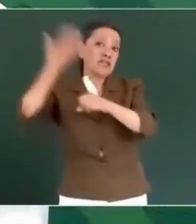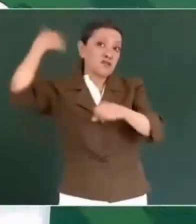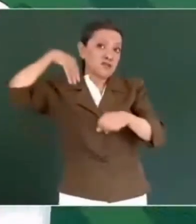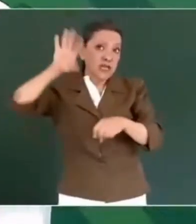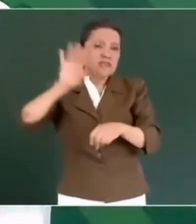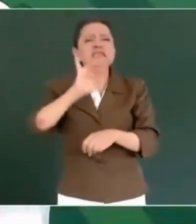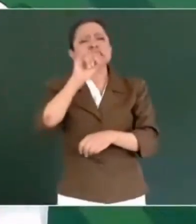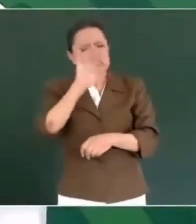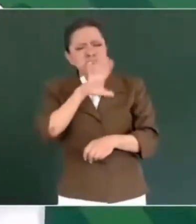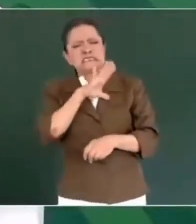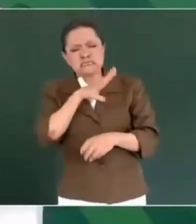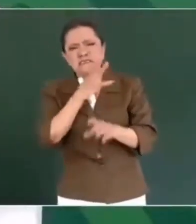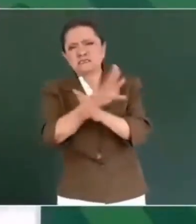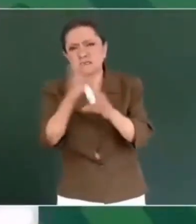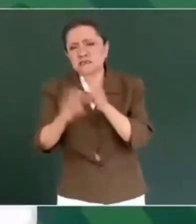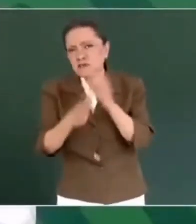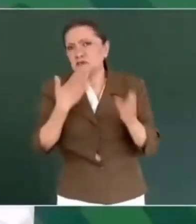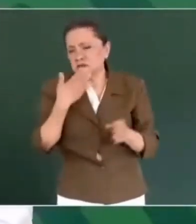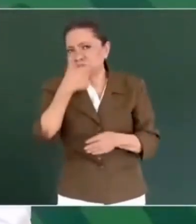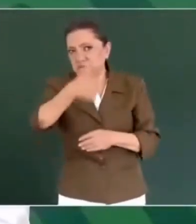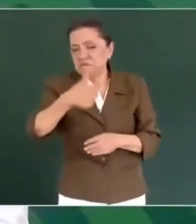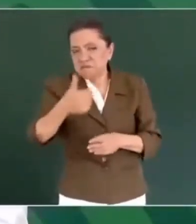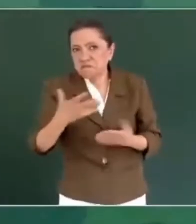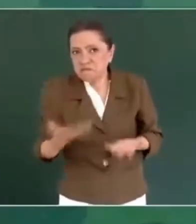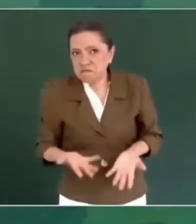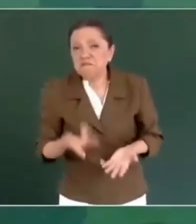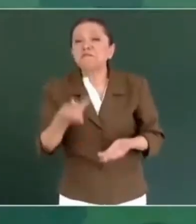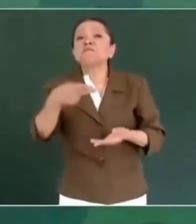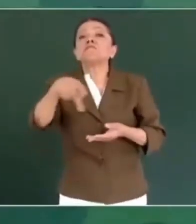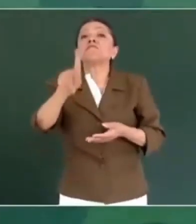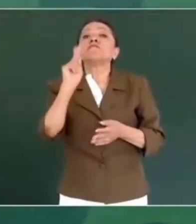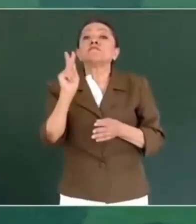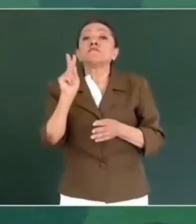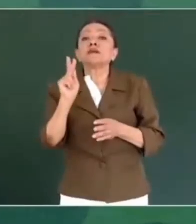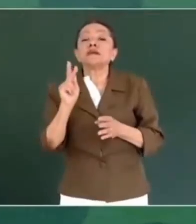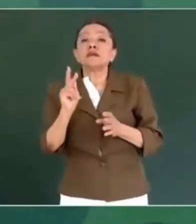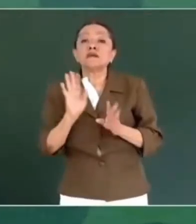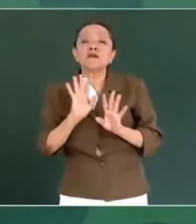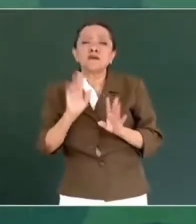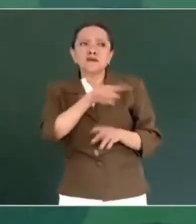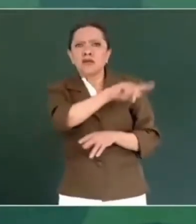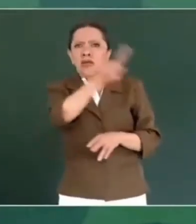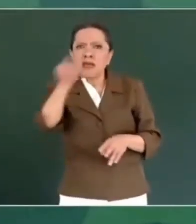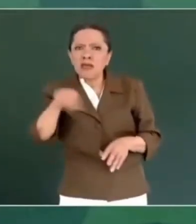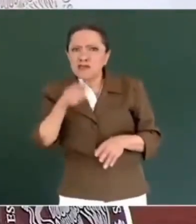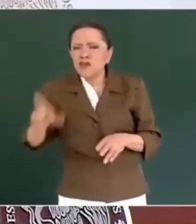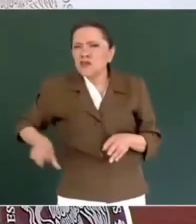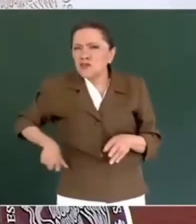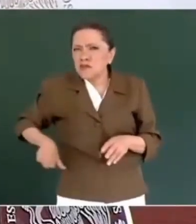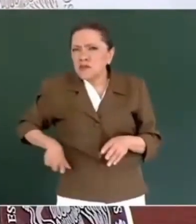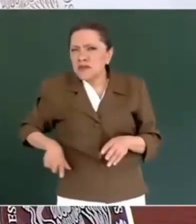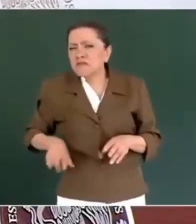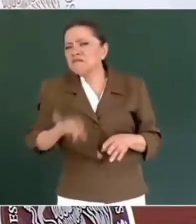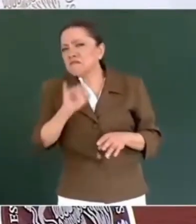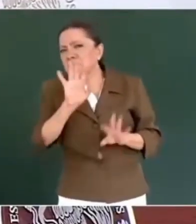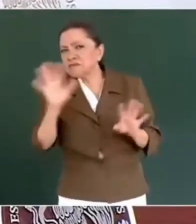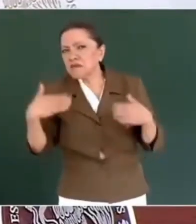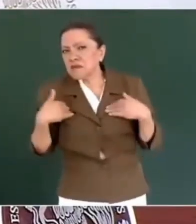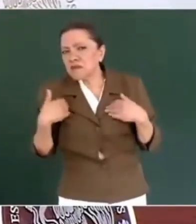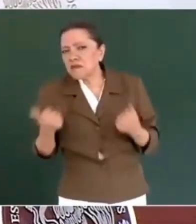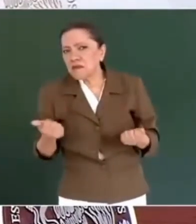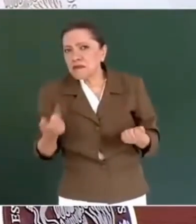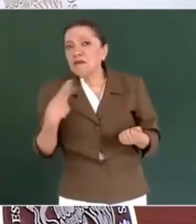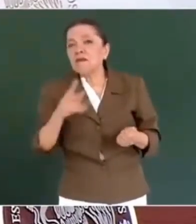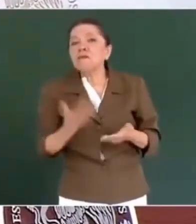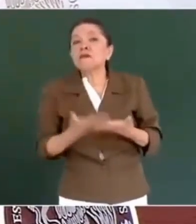y son muy comprensivos los gobernantes, sobre todo ahora el